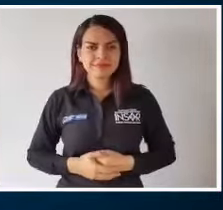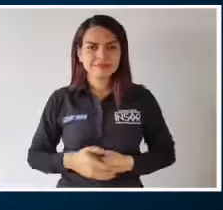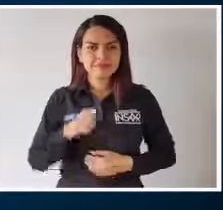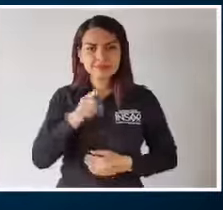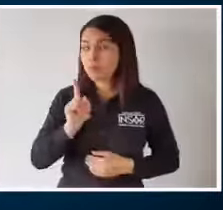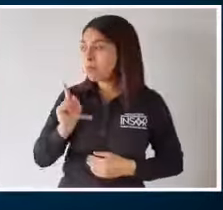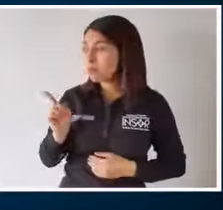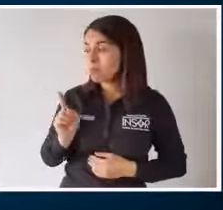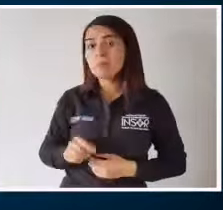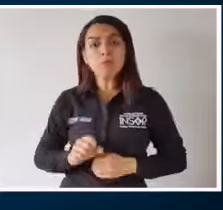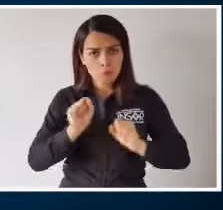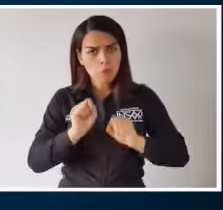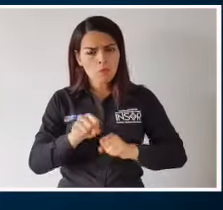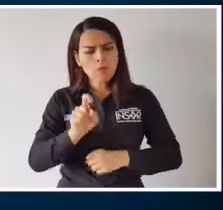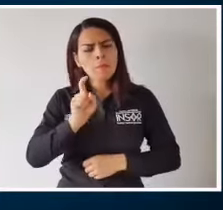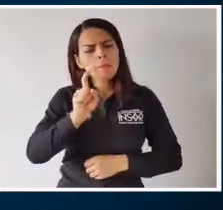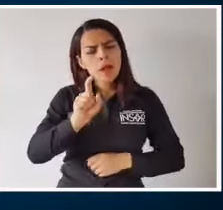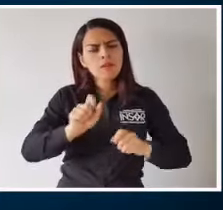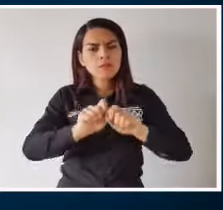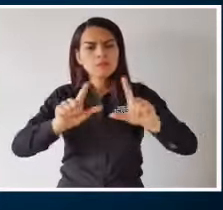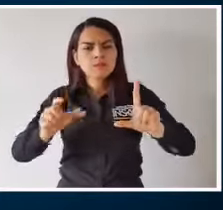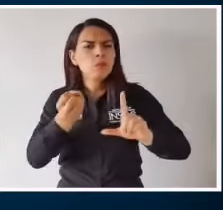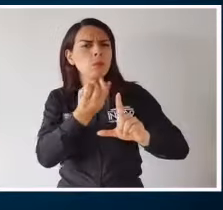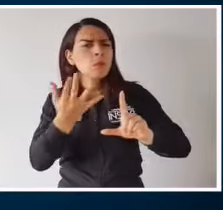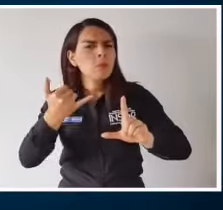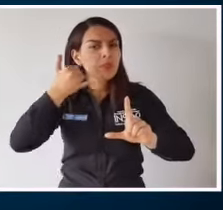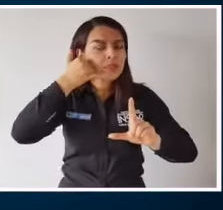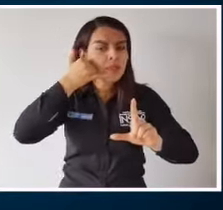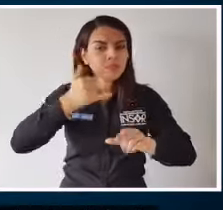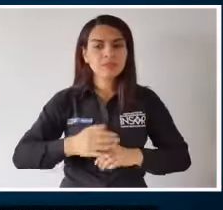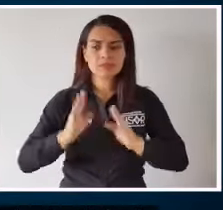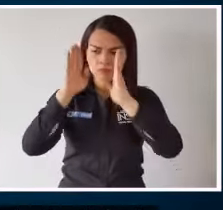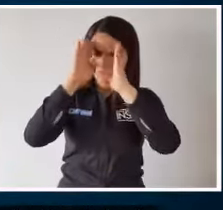Al dar clic en líneas telefónicas de atención,